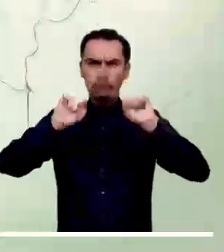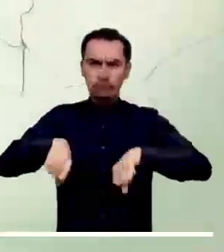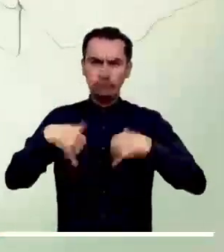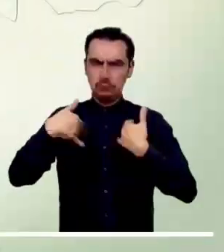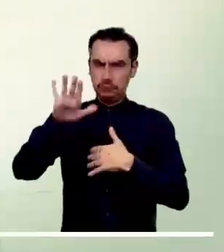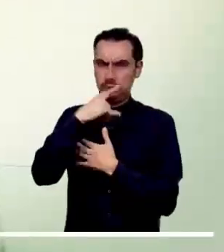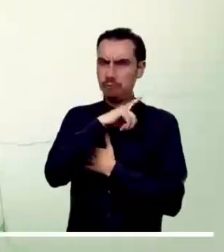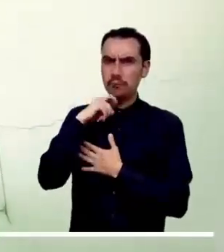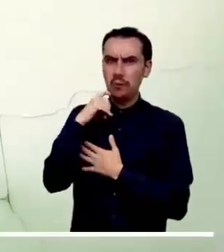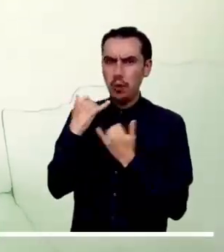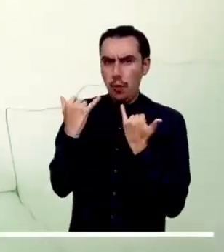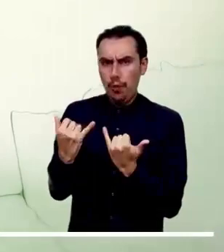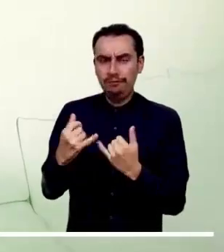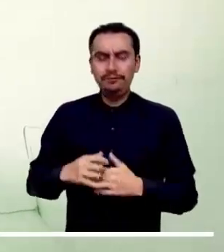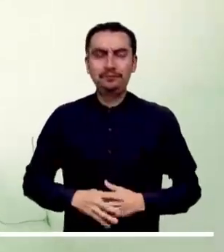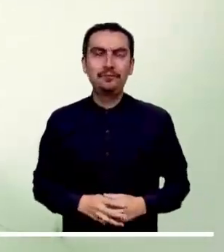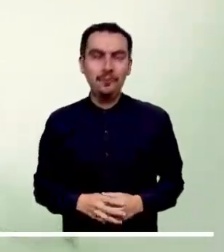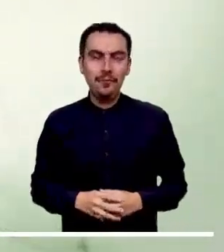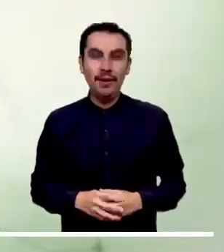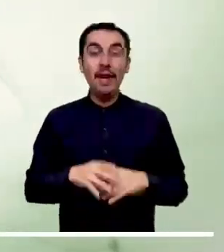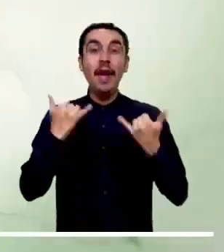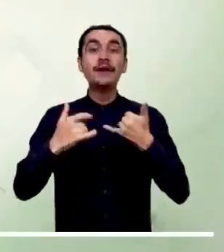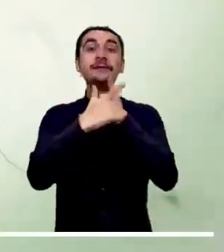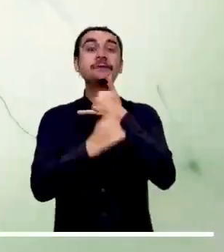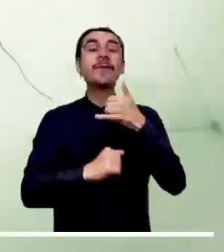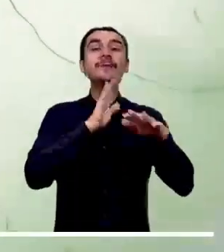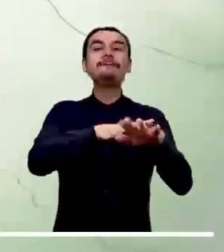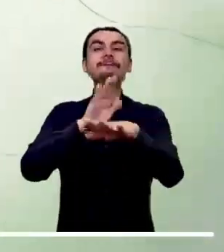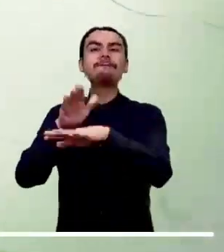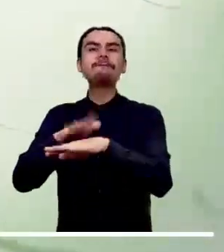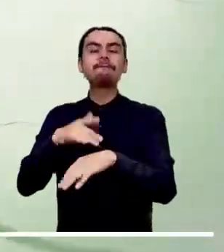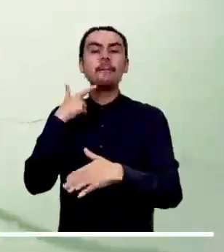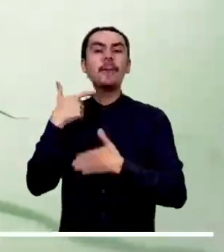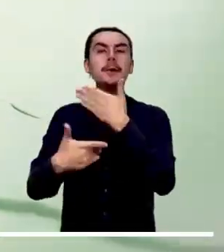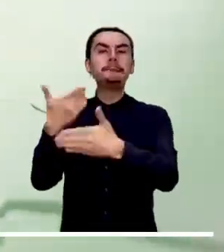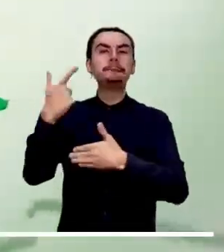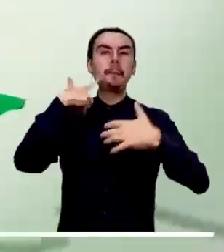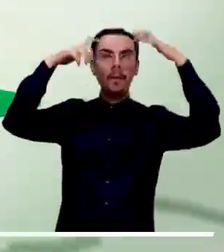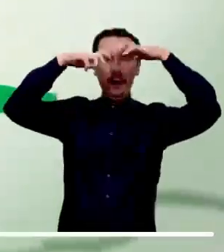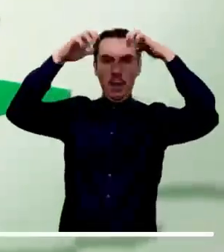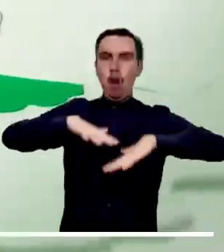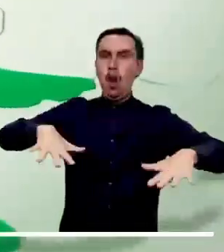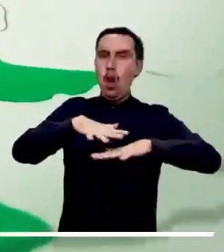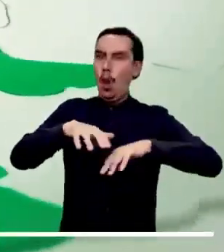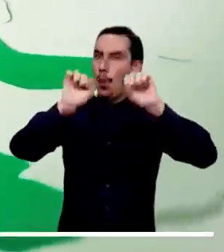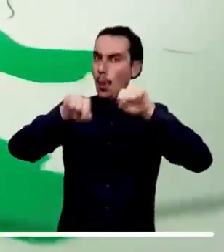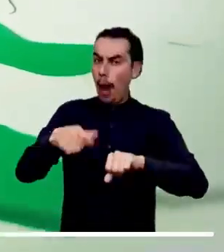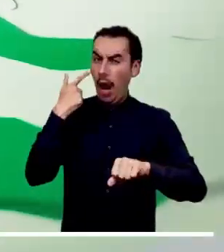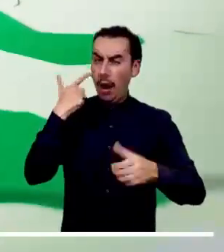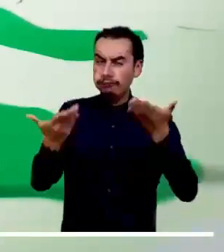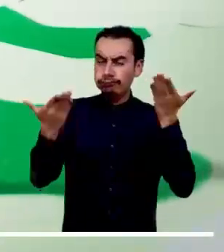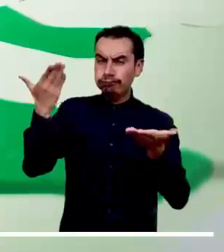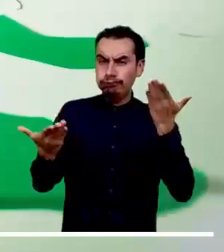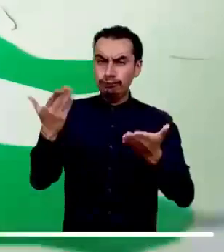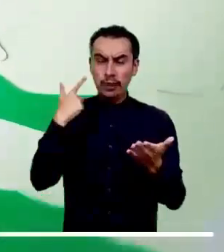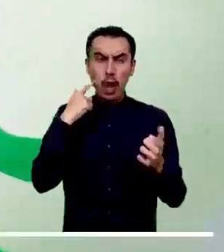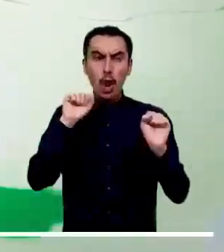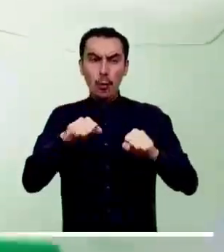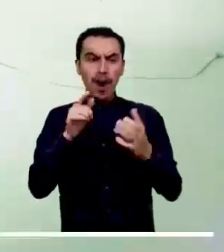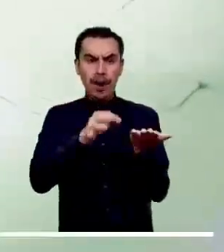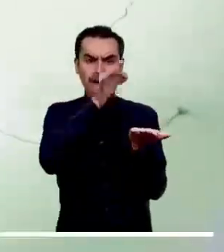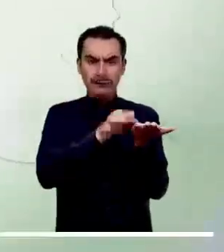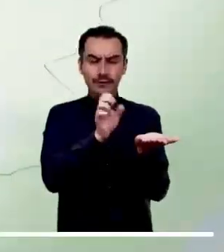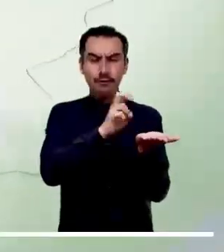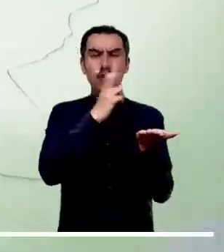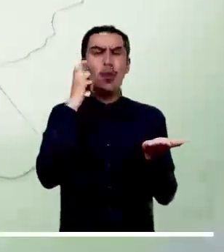Pacífico, las más fuertes podrían registrarse en el Chocó, occidente y sur de Valle del Cauca, centro y noroccidente de